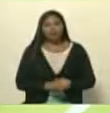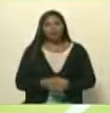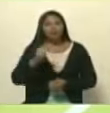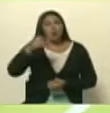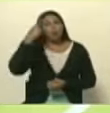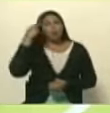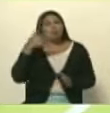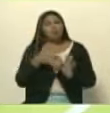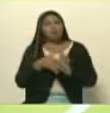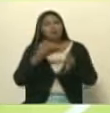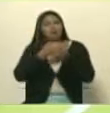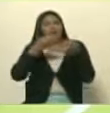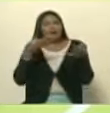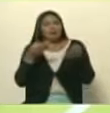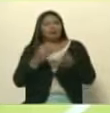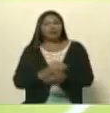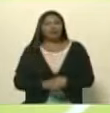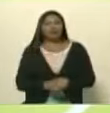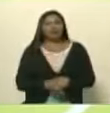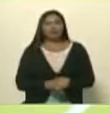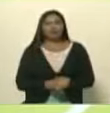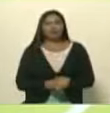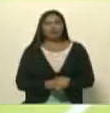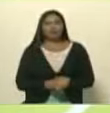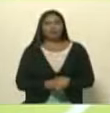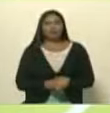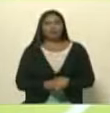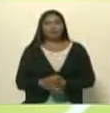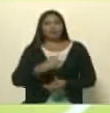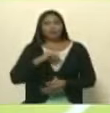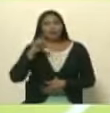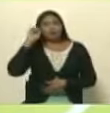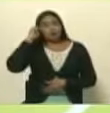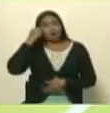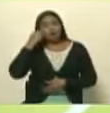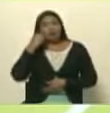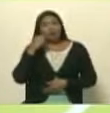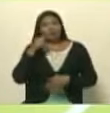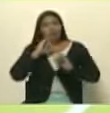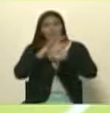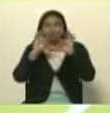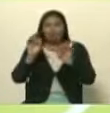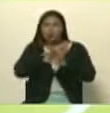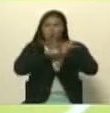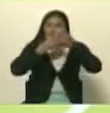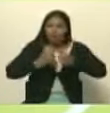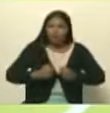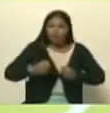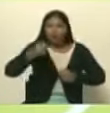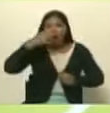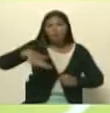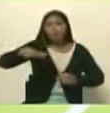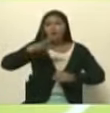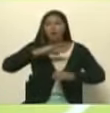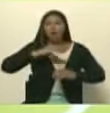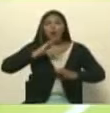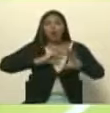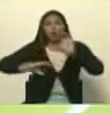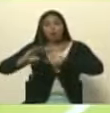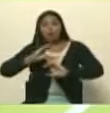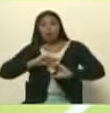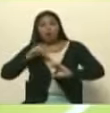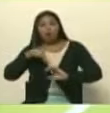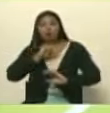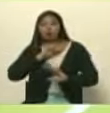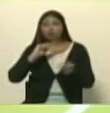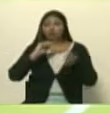extraordinario para recordar la estirpe del pueblo comunicador que hoy nos